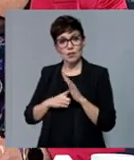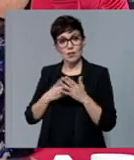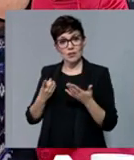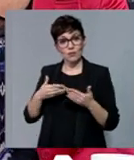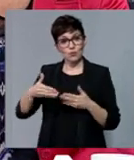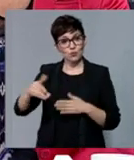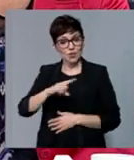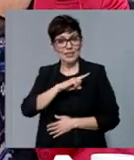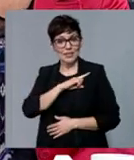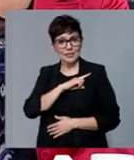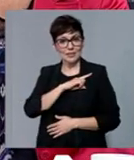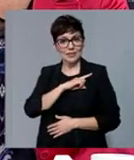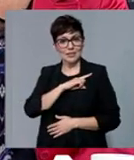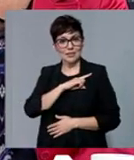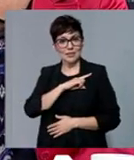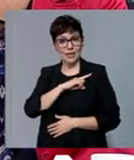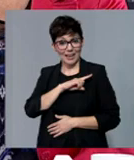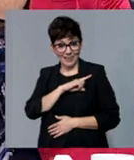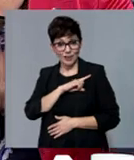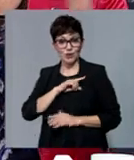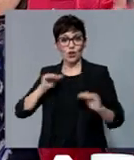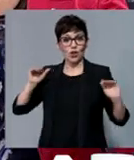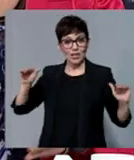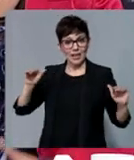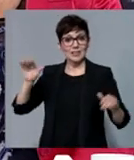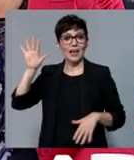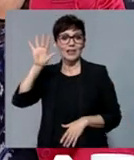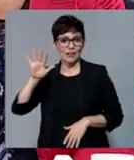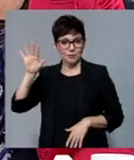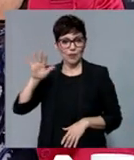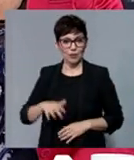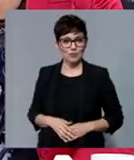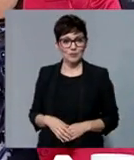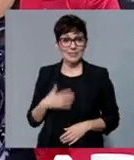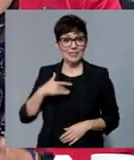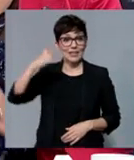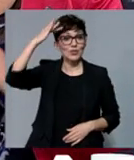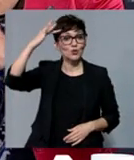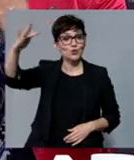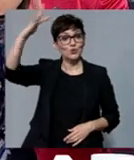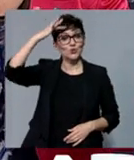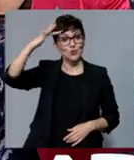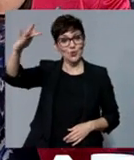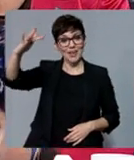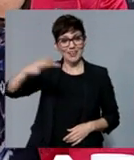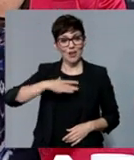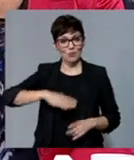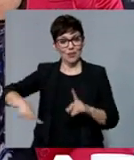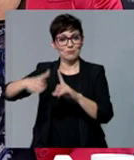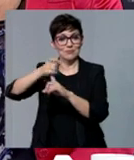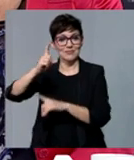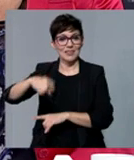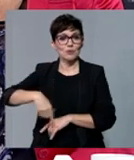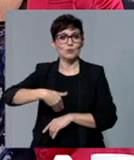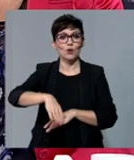del Aire y del Espacio. Y ya si queremos soñar, pues evidentemente con el tiempo podríamos incluso pensar en la Politécnica,